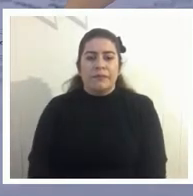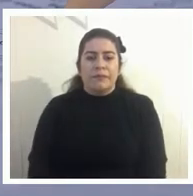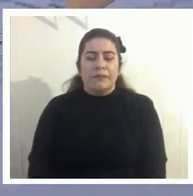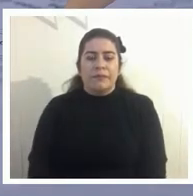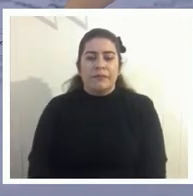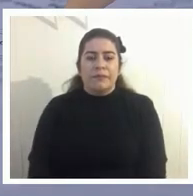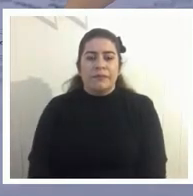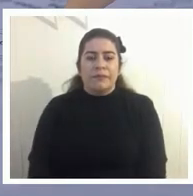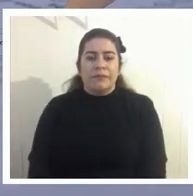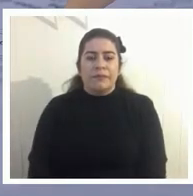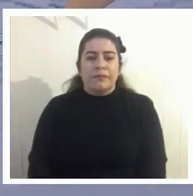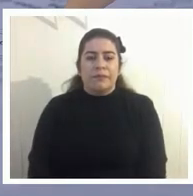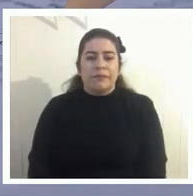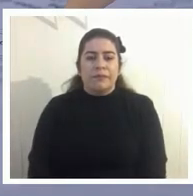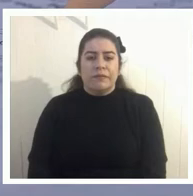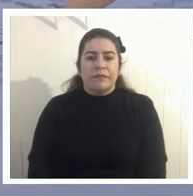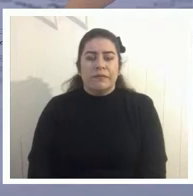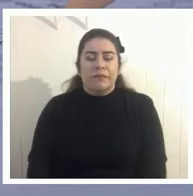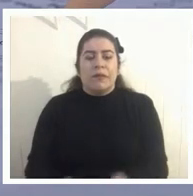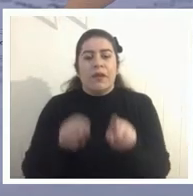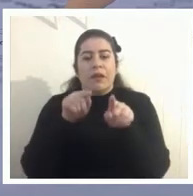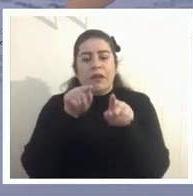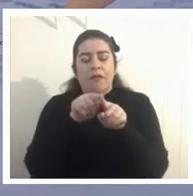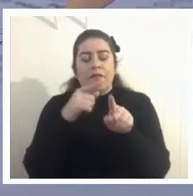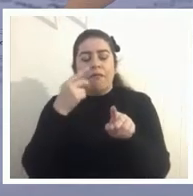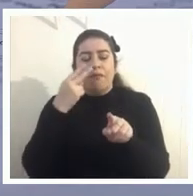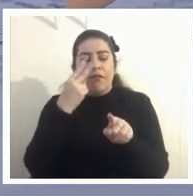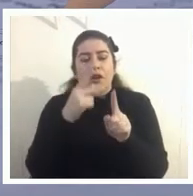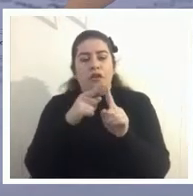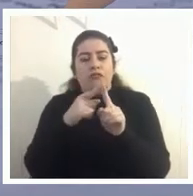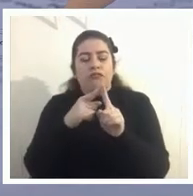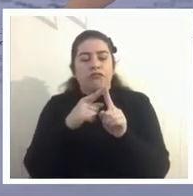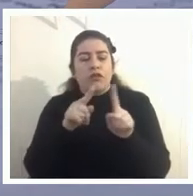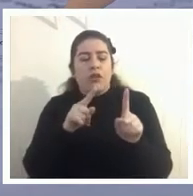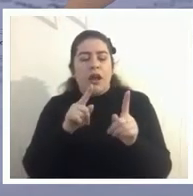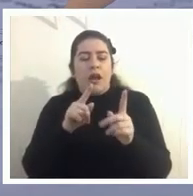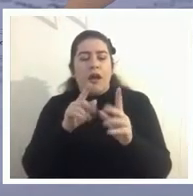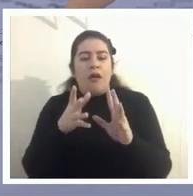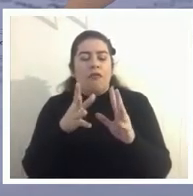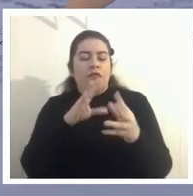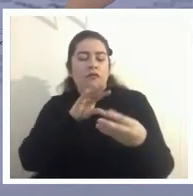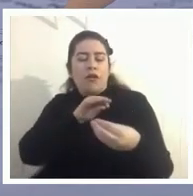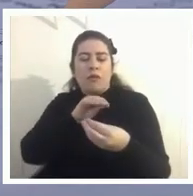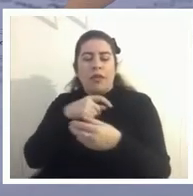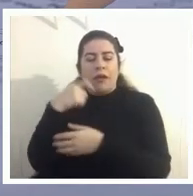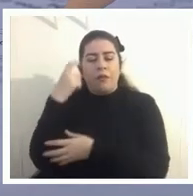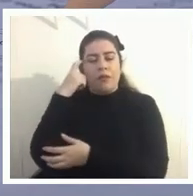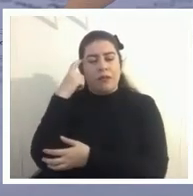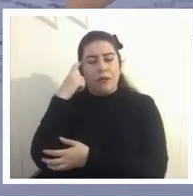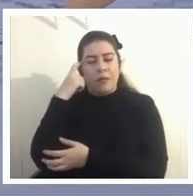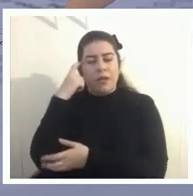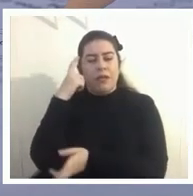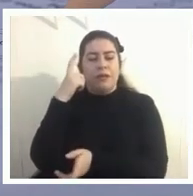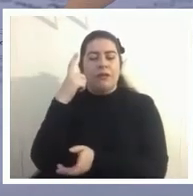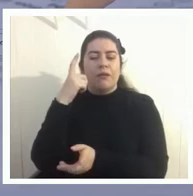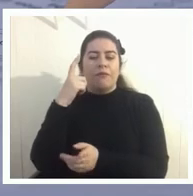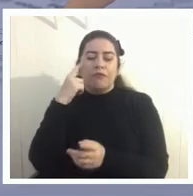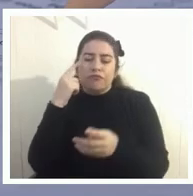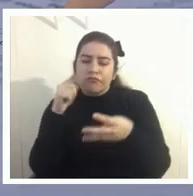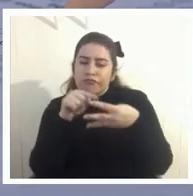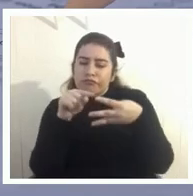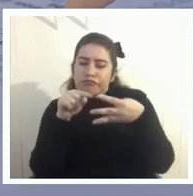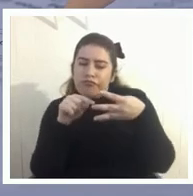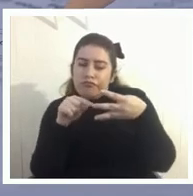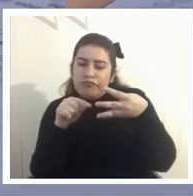el buscar otras formas de pensamiento buscar alternativas ciertas al